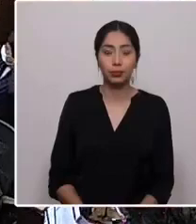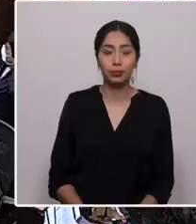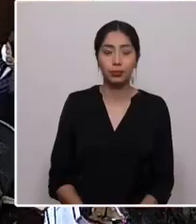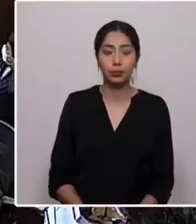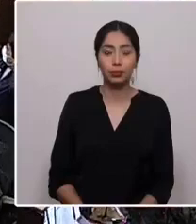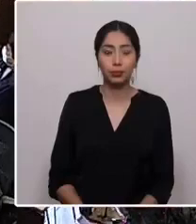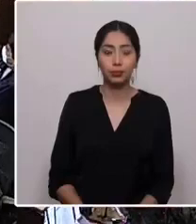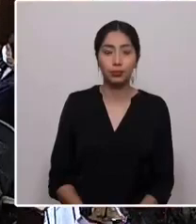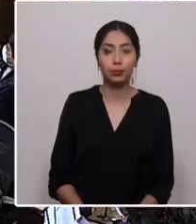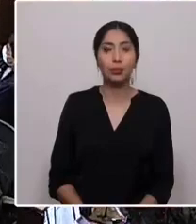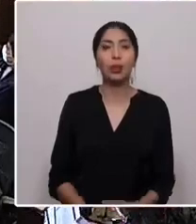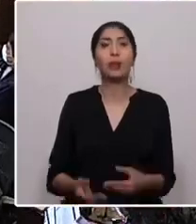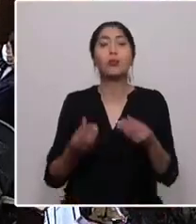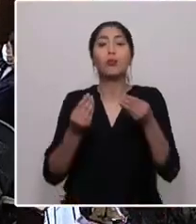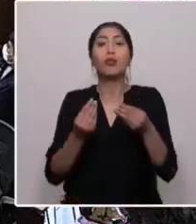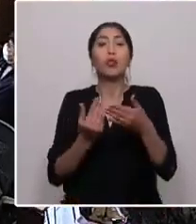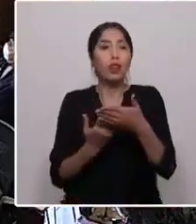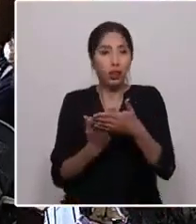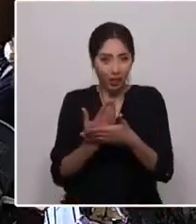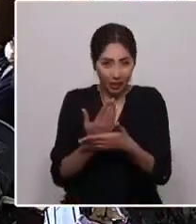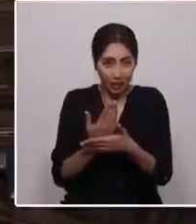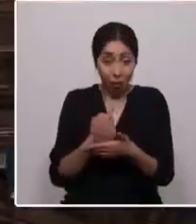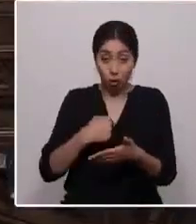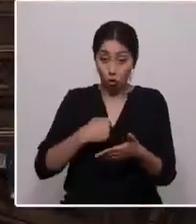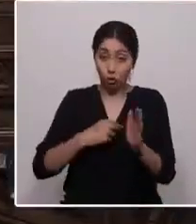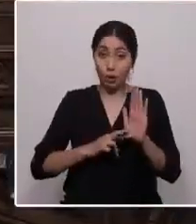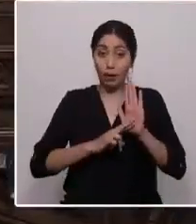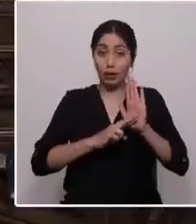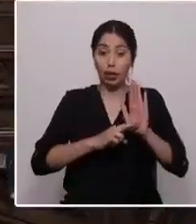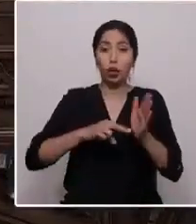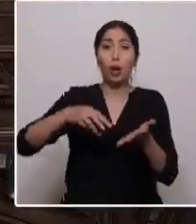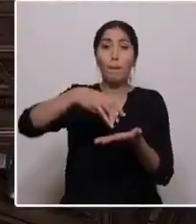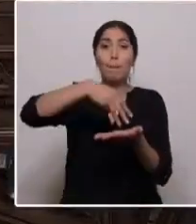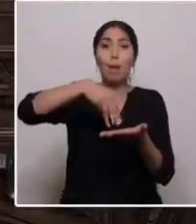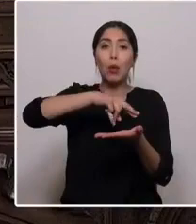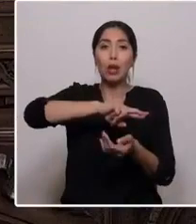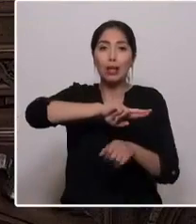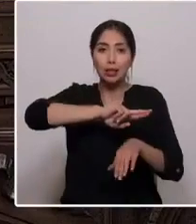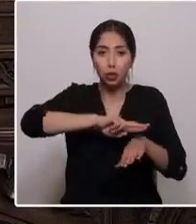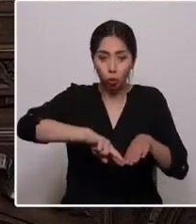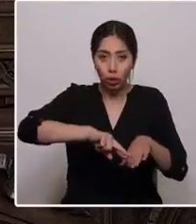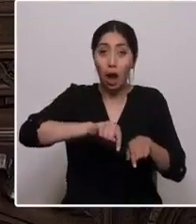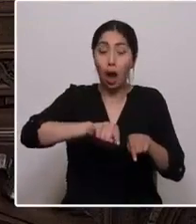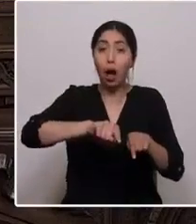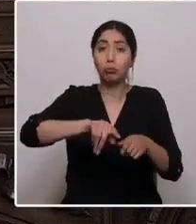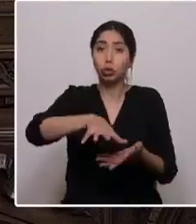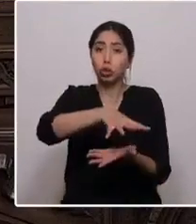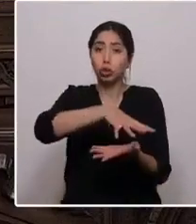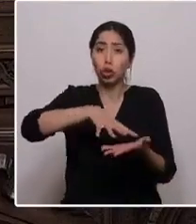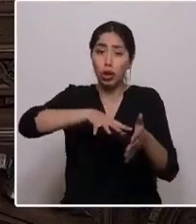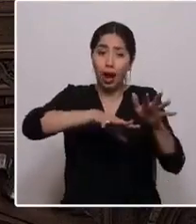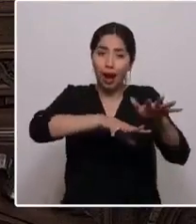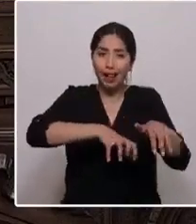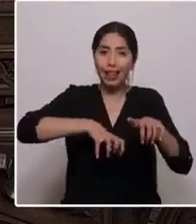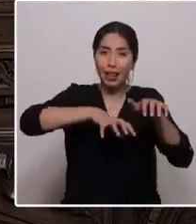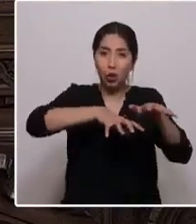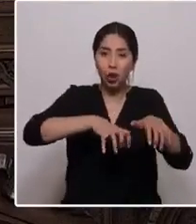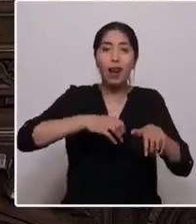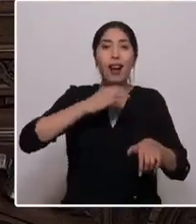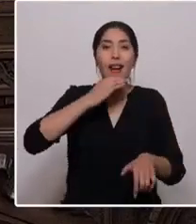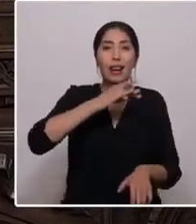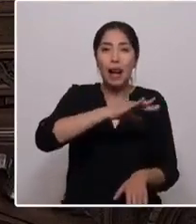Muy buenos días, represento al Maule Sur, una zona agrícola, de campo, de